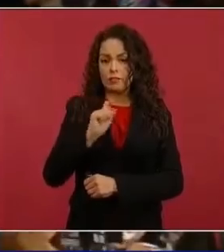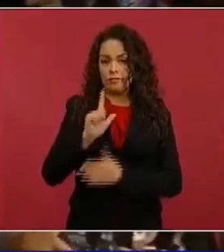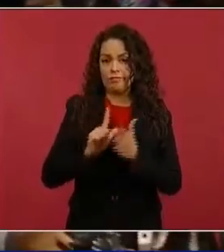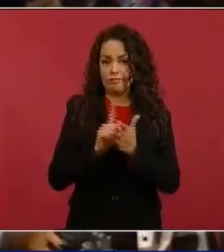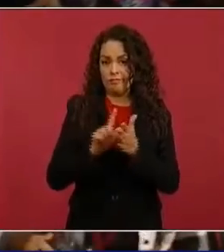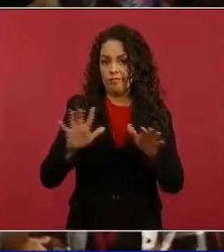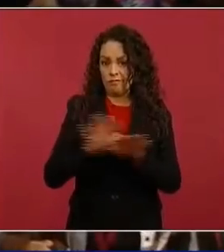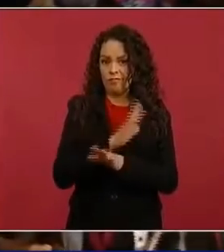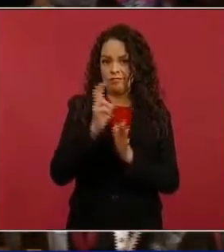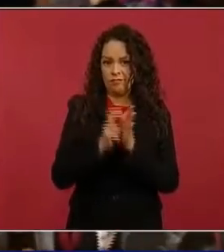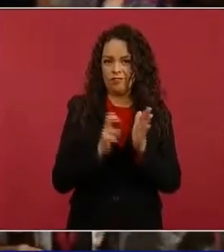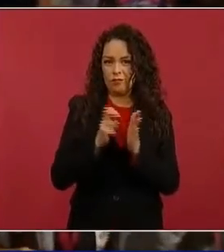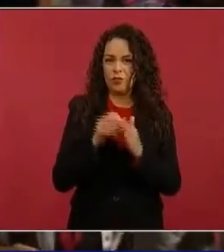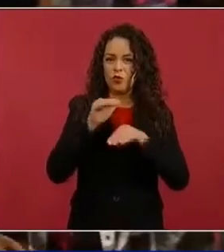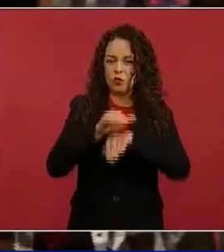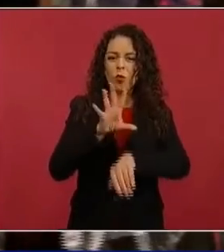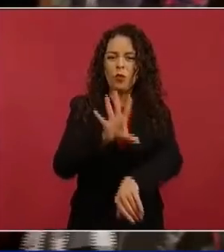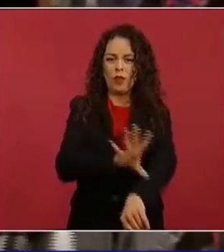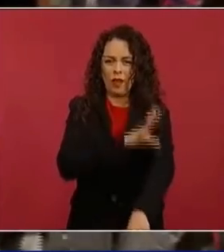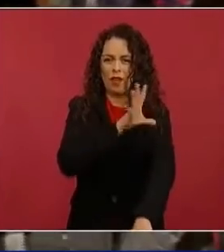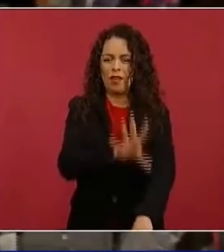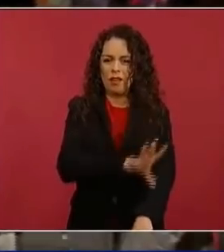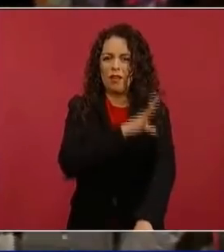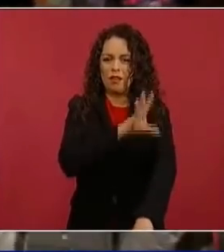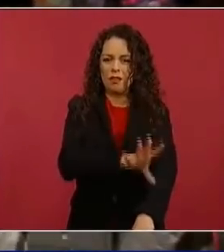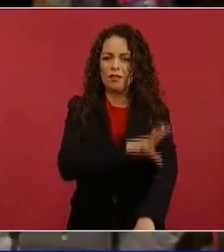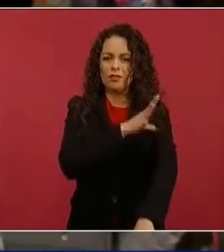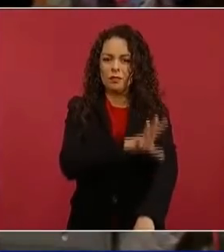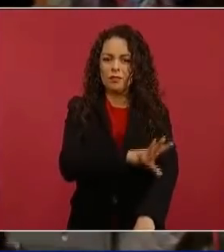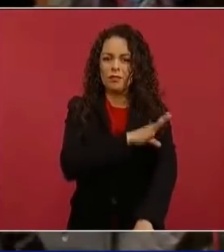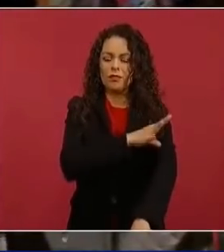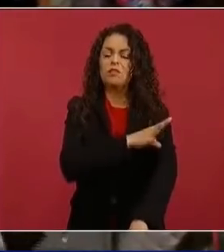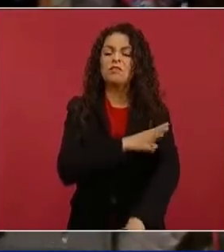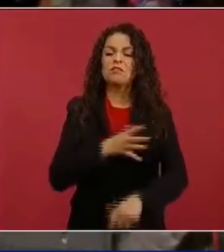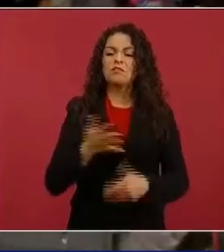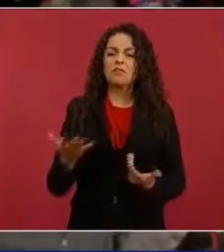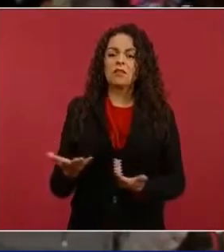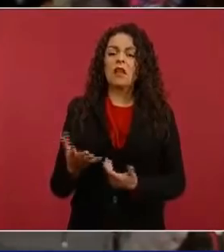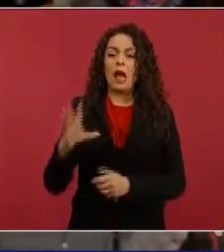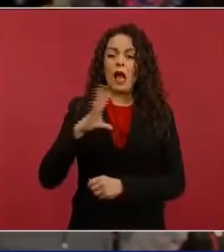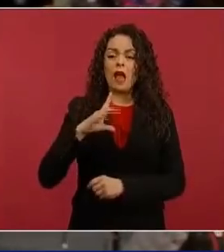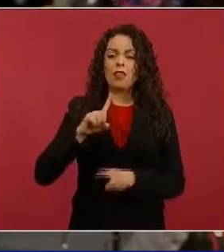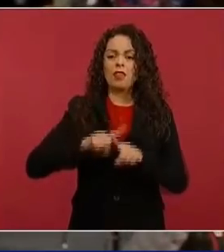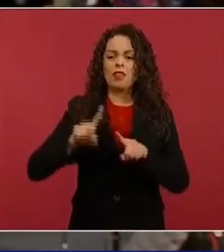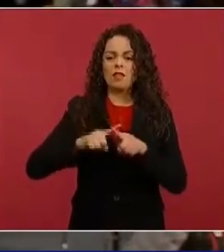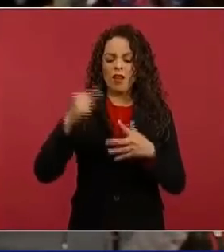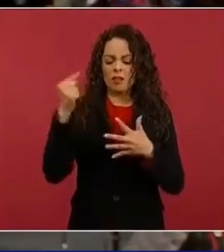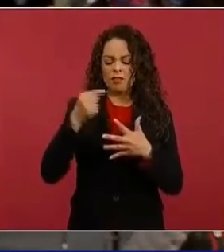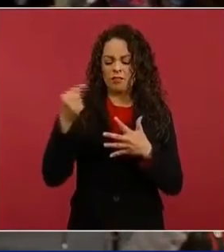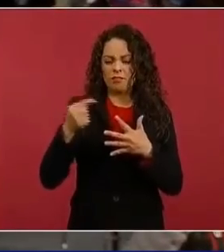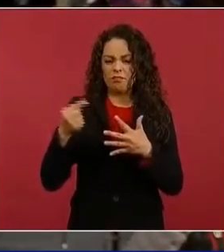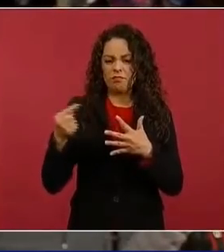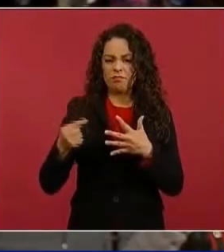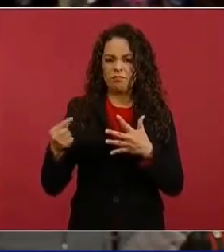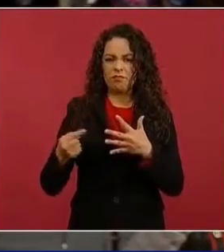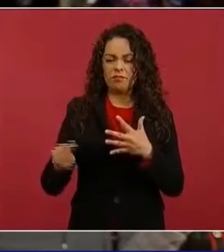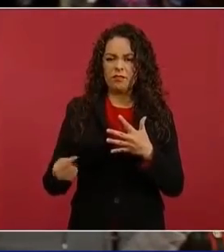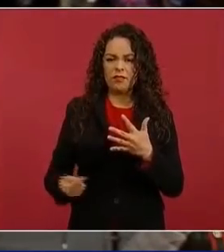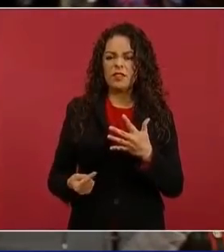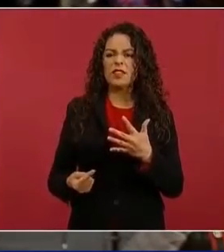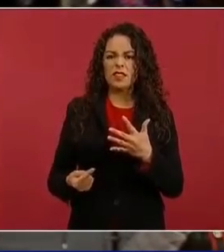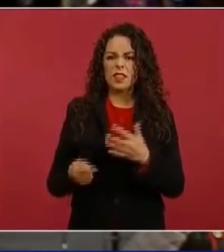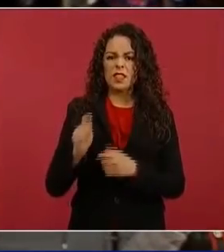En este caso se puede interpretar como… en esta reforma se plantaron varios cambios que se pueden interpretar como